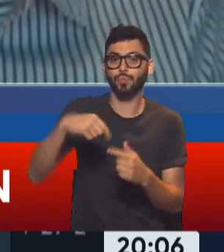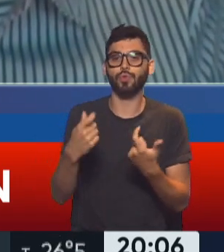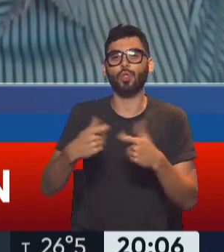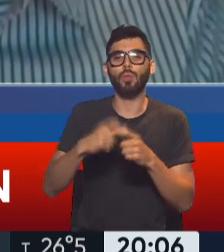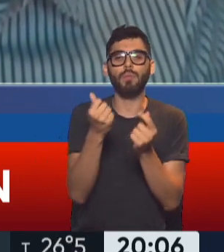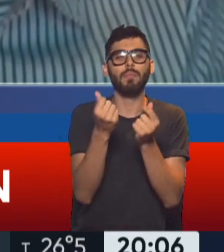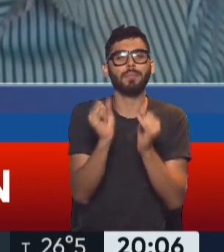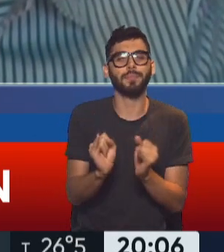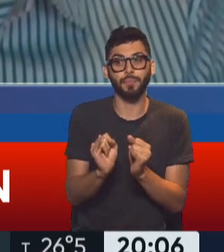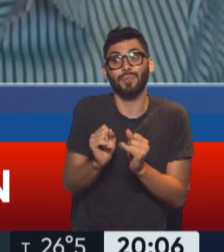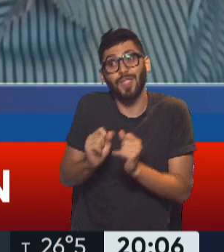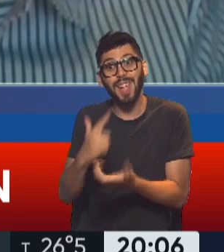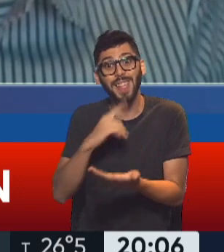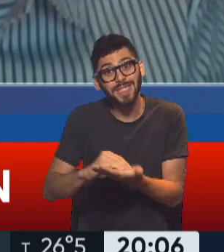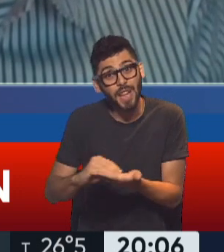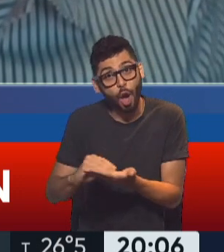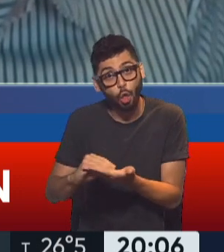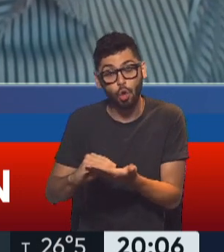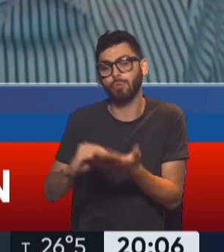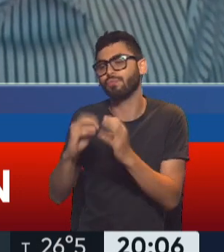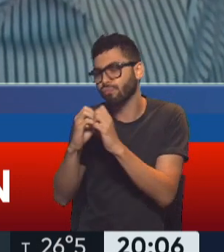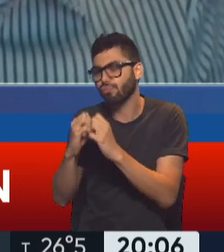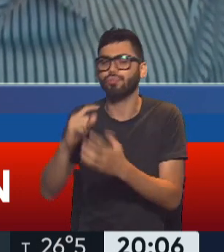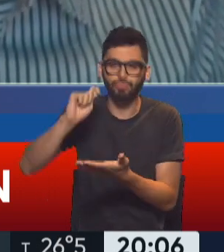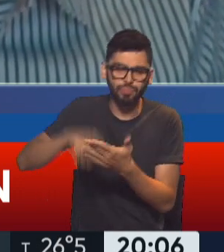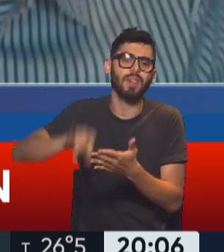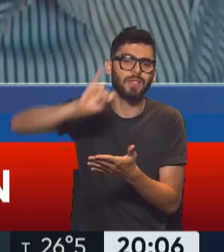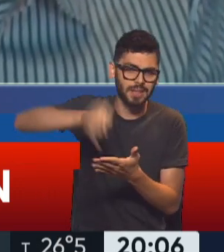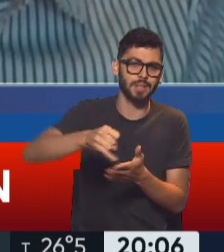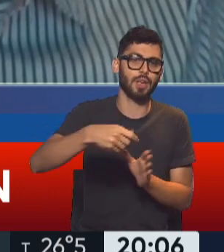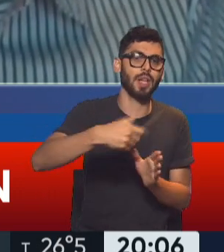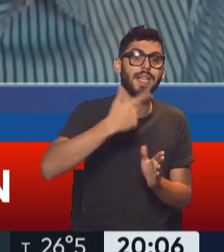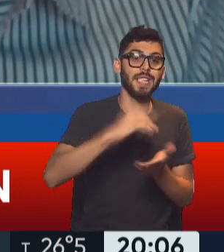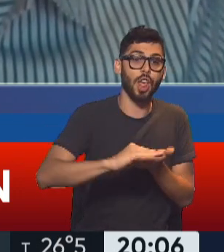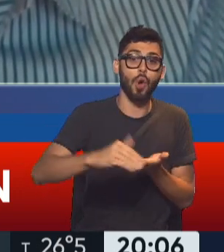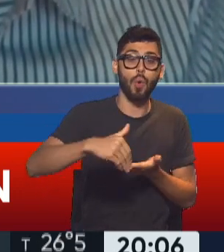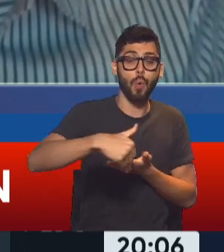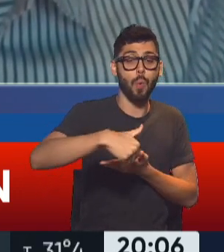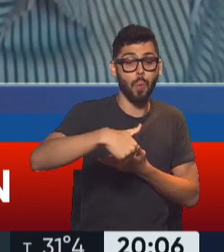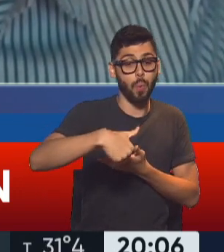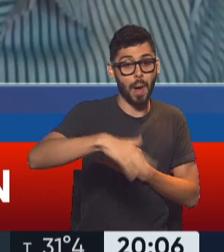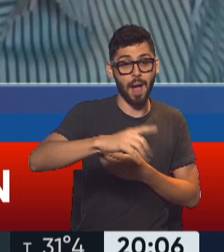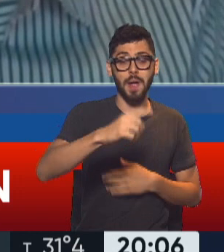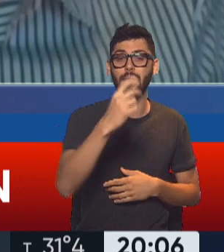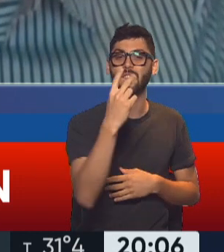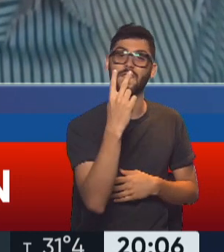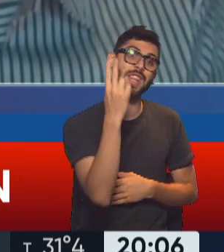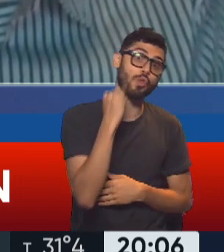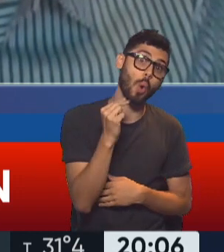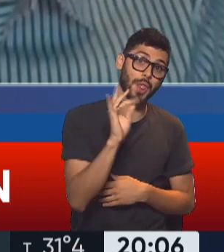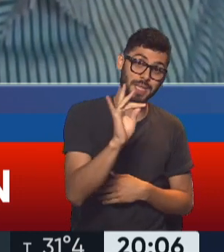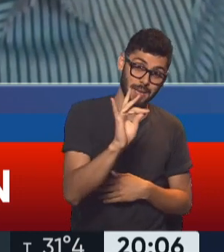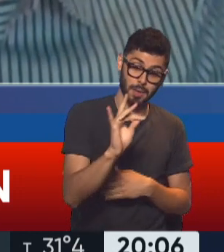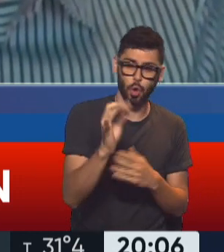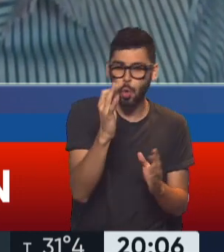Presupuestos del Senado, ya emitió dictamen, hay sesión prevista en el Senado para el 29, hay